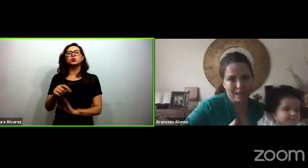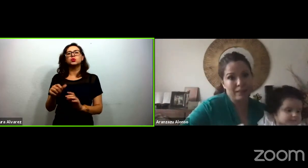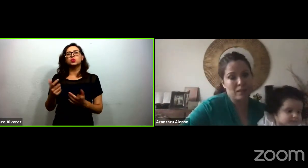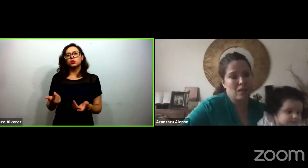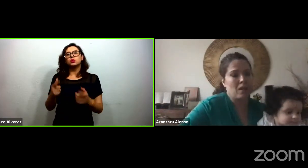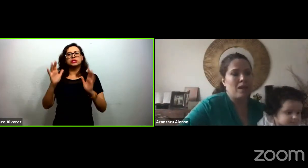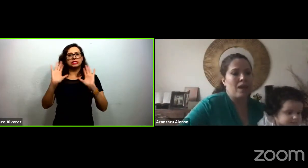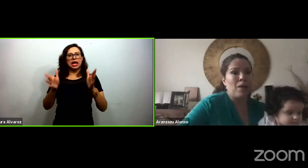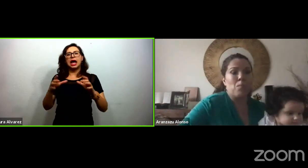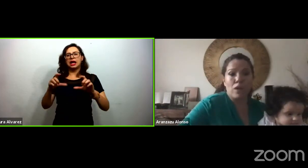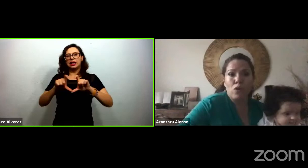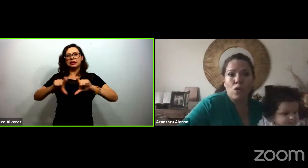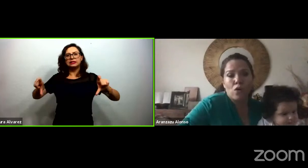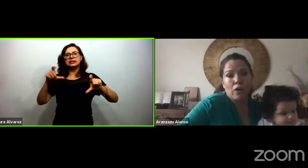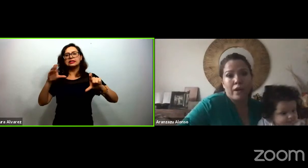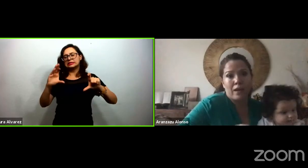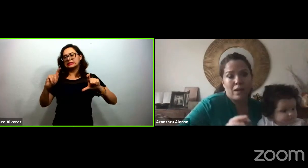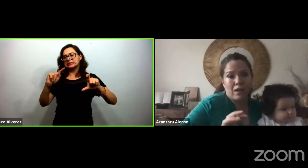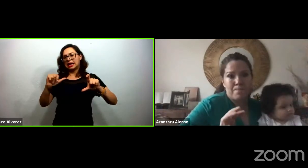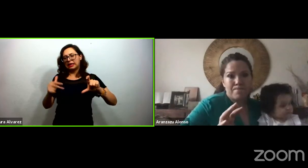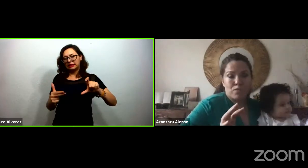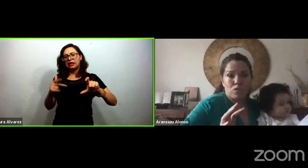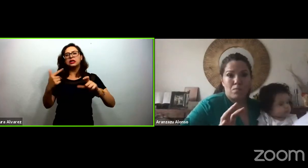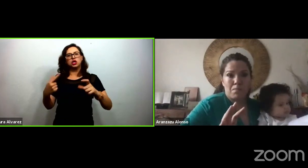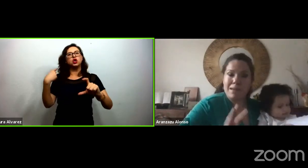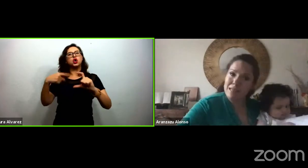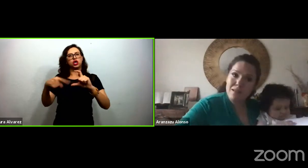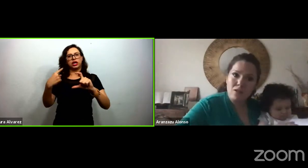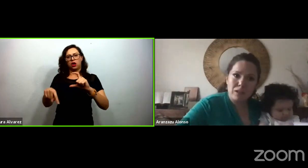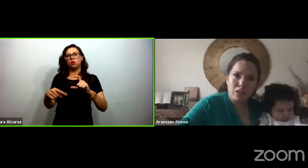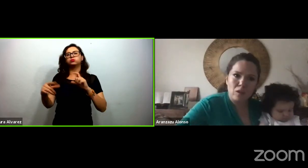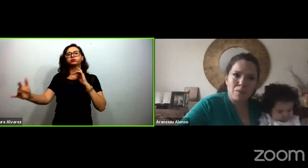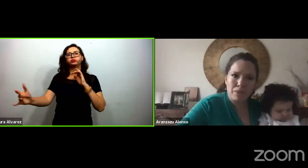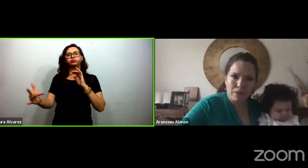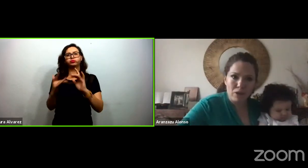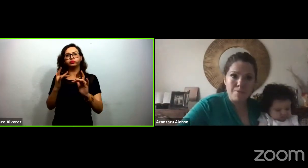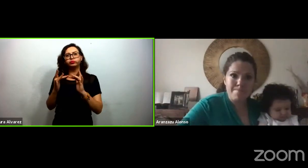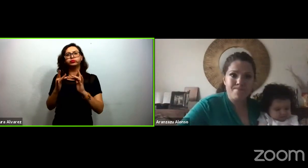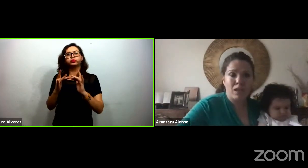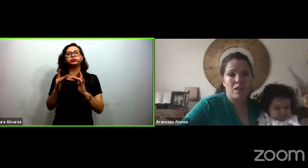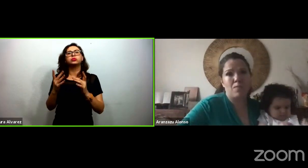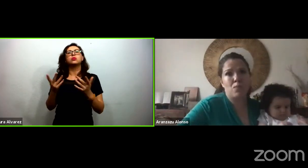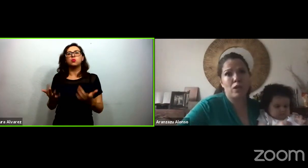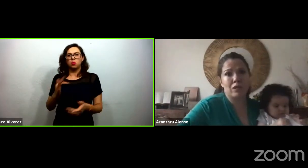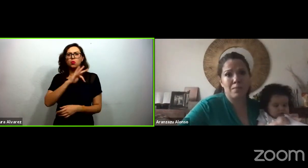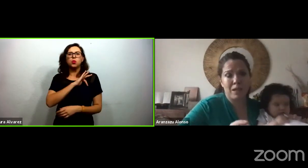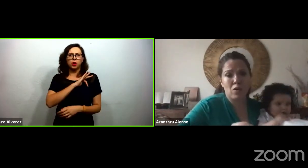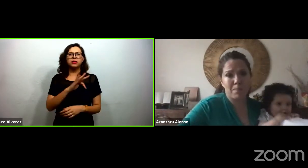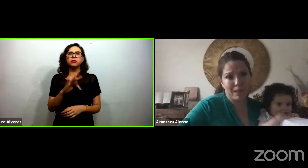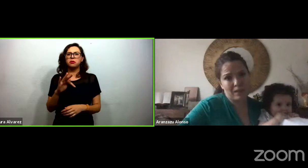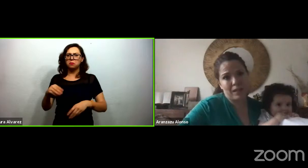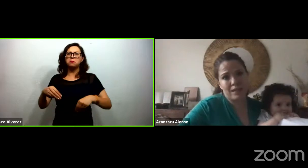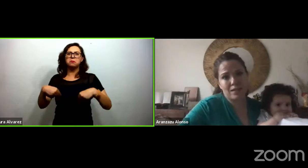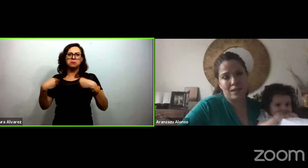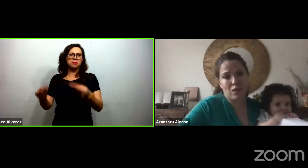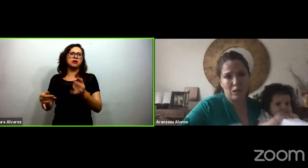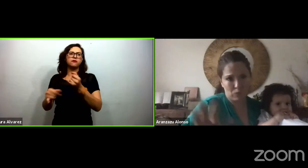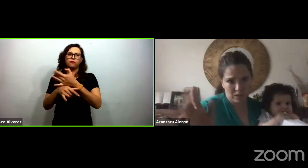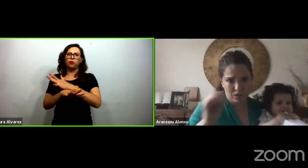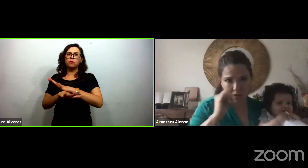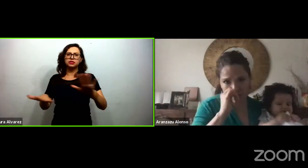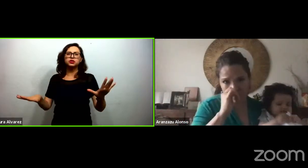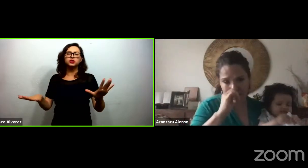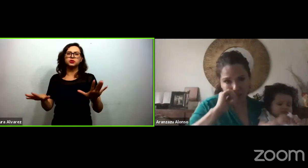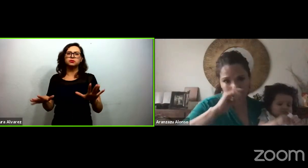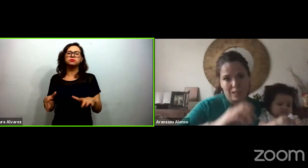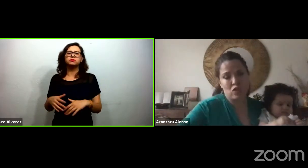escribí en el chat puedo pasarles el contacto del proveedor y puedo también compartirles con